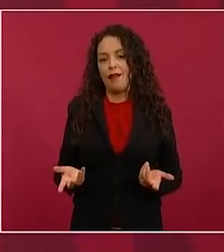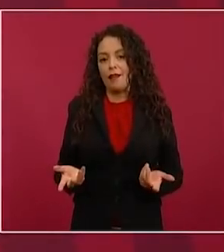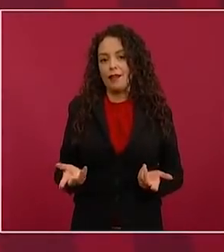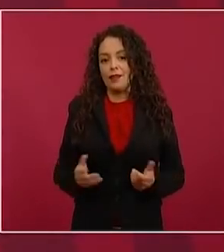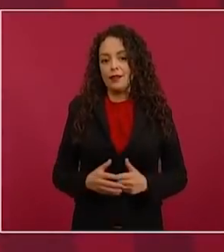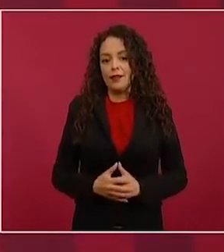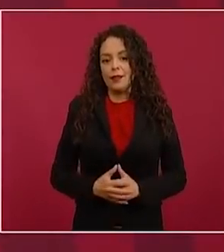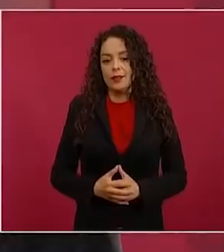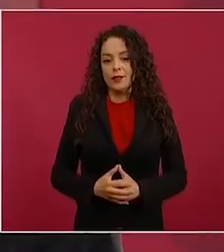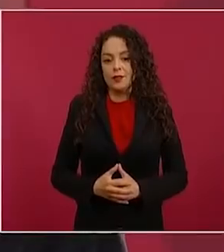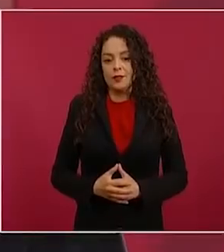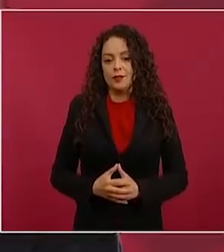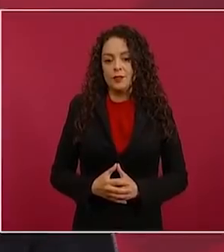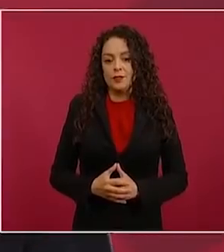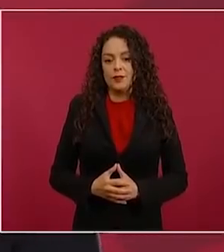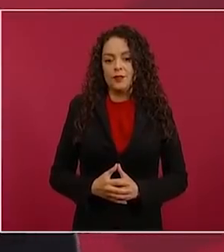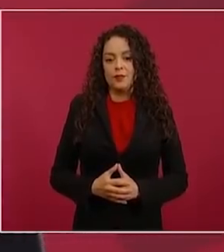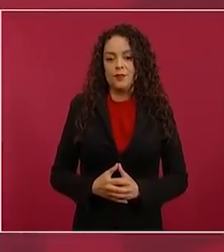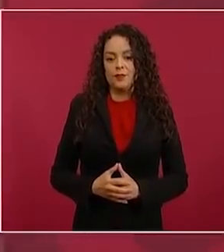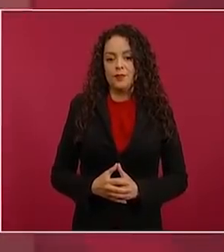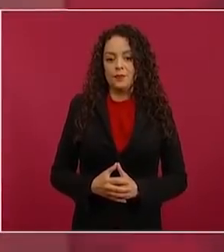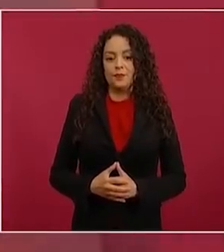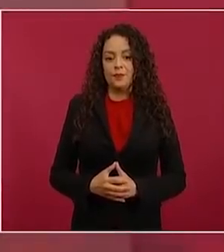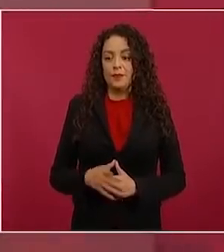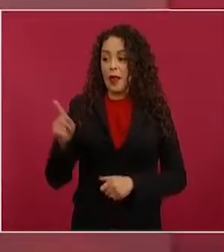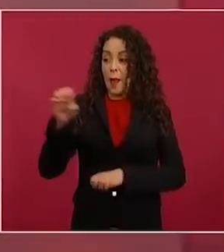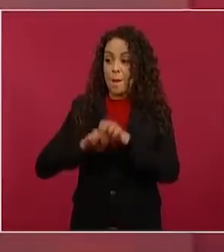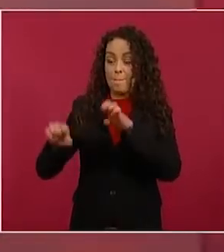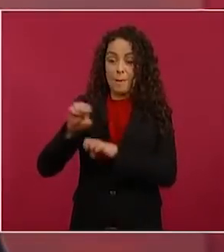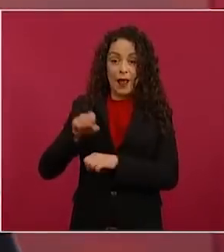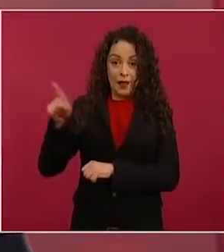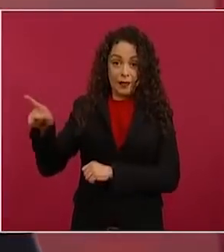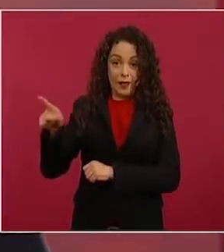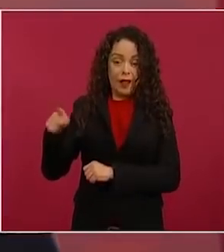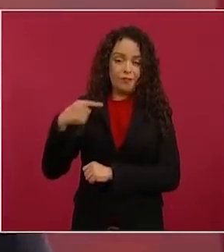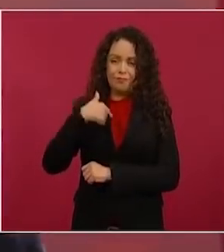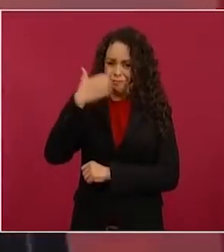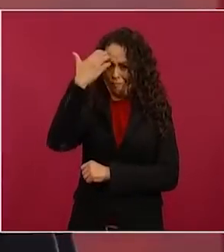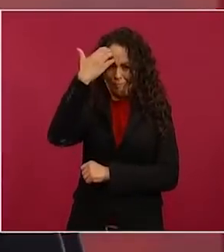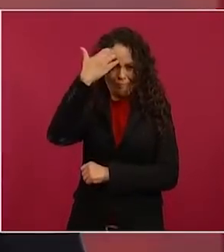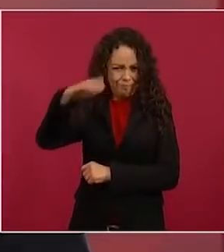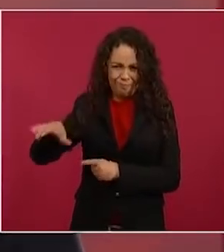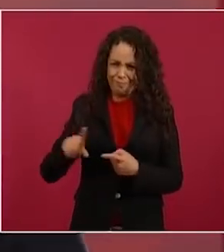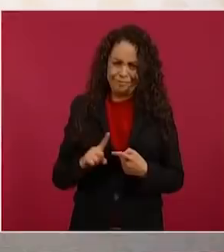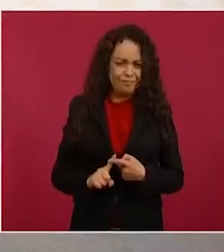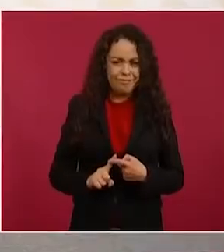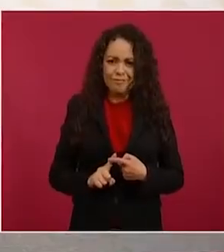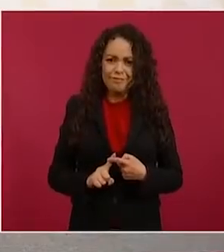Pues ni conozco la empresa petrolera ni nunca